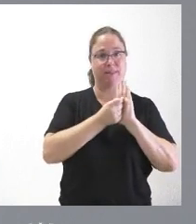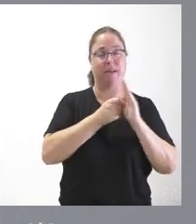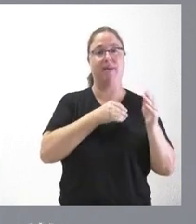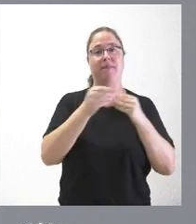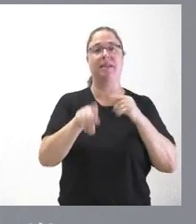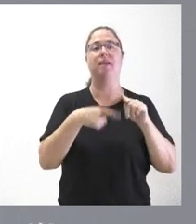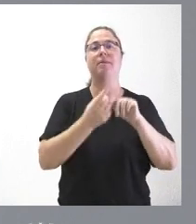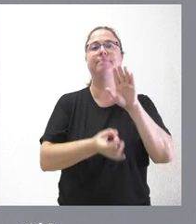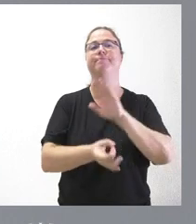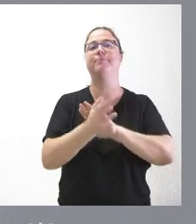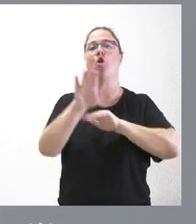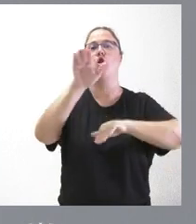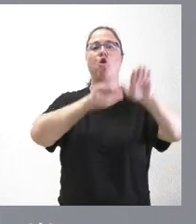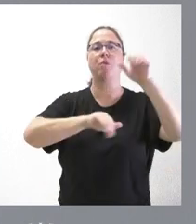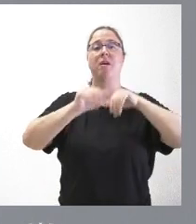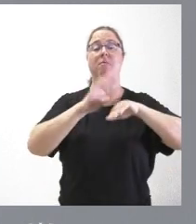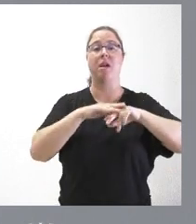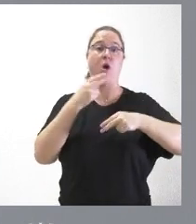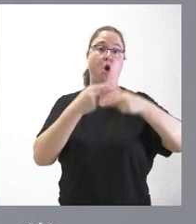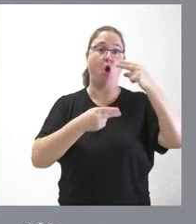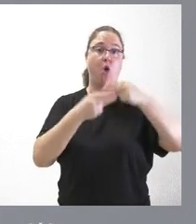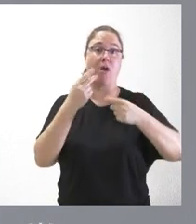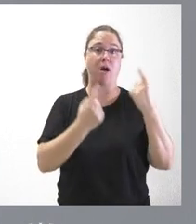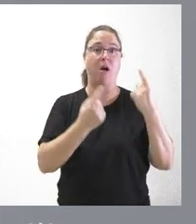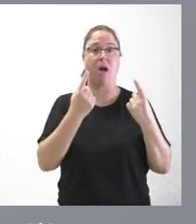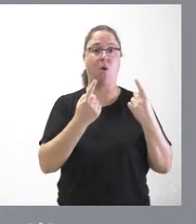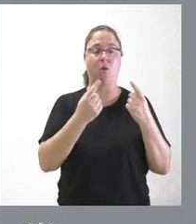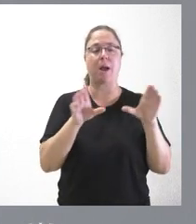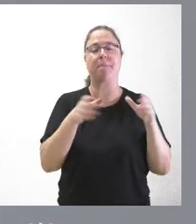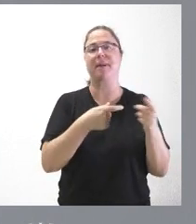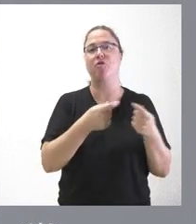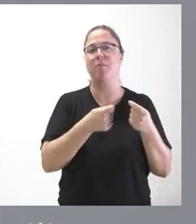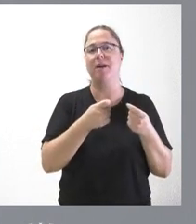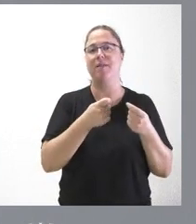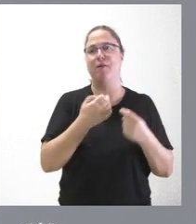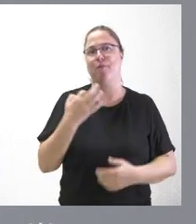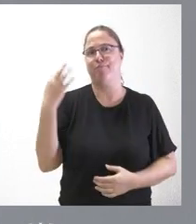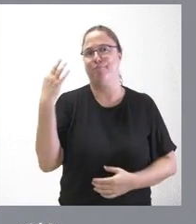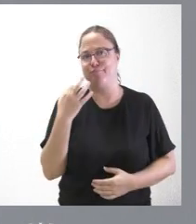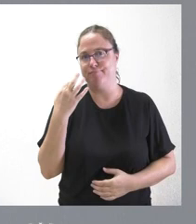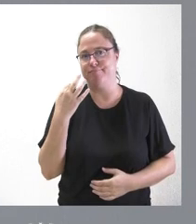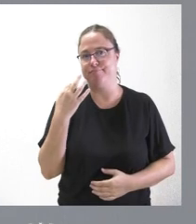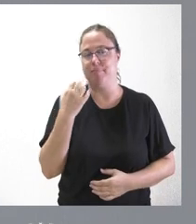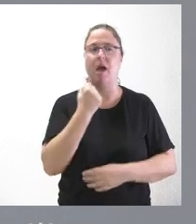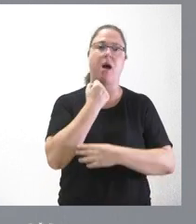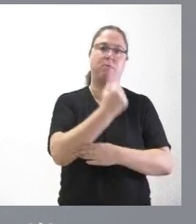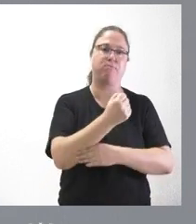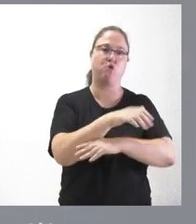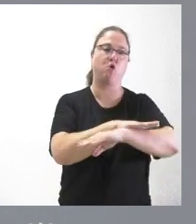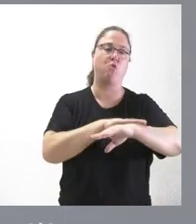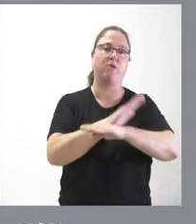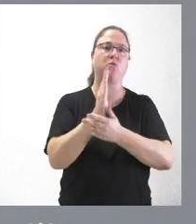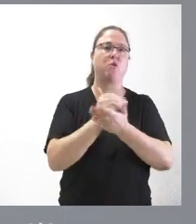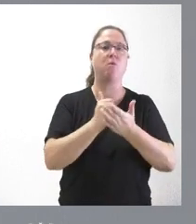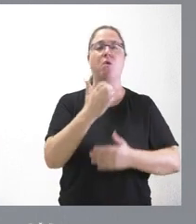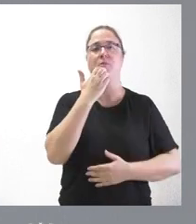convocatoria de ayudas para que las obras que algunos establecimientos de pequeño comercio tradicional tenían que hacer pues fueran apoyados por el Gobierno autonómico. Me estoy